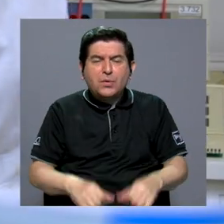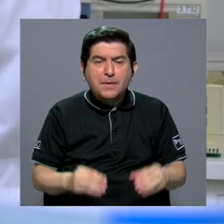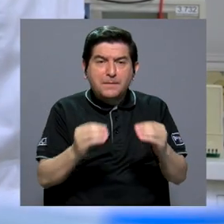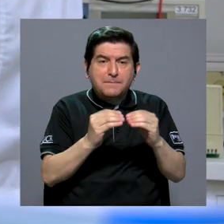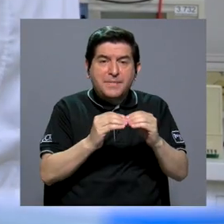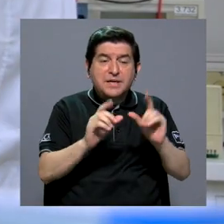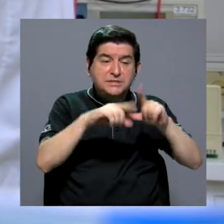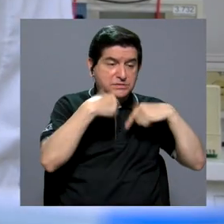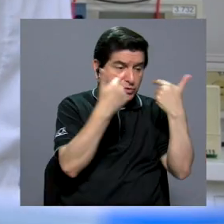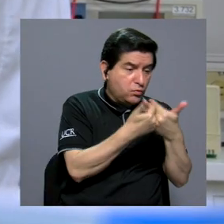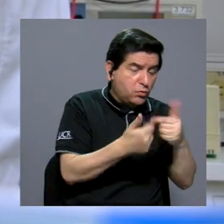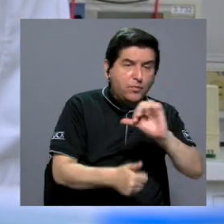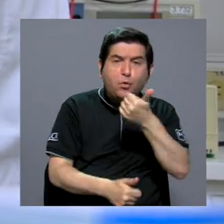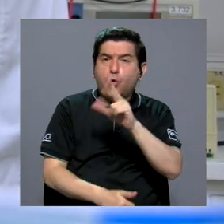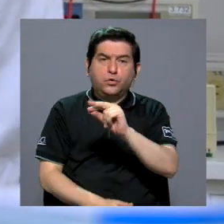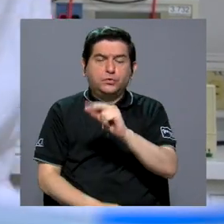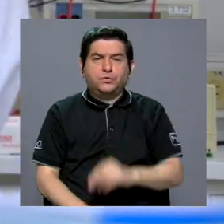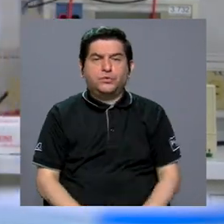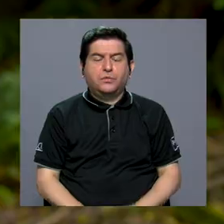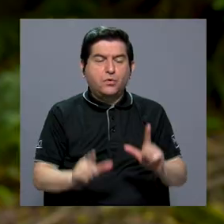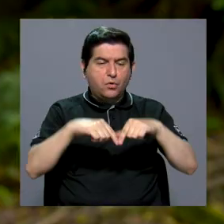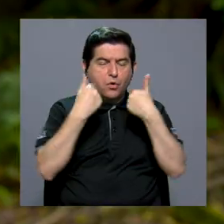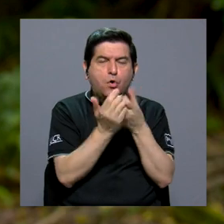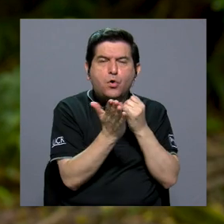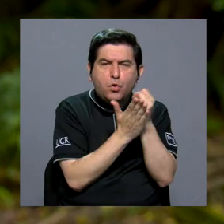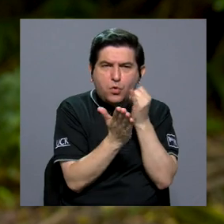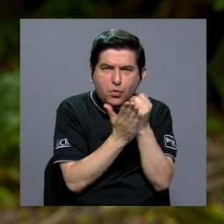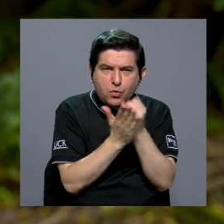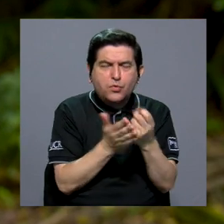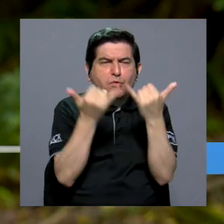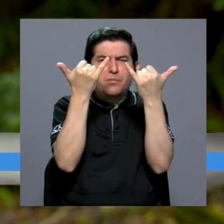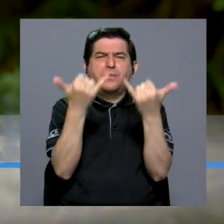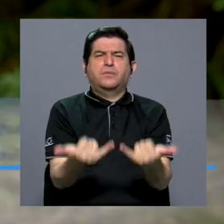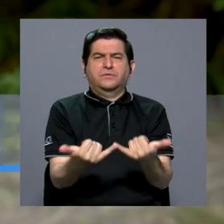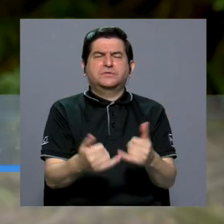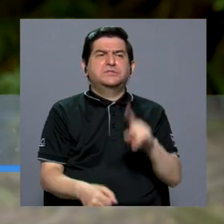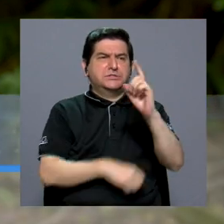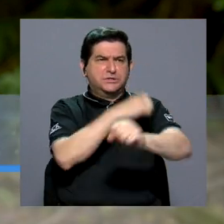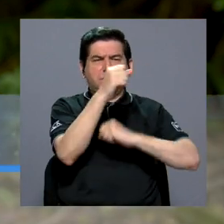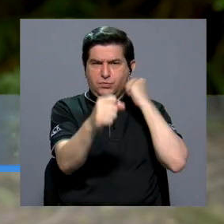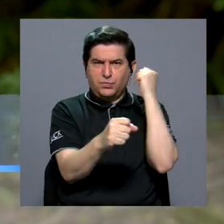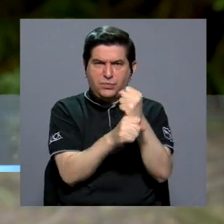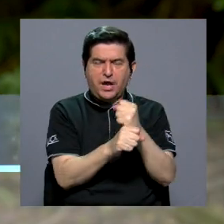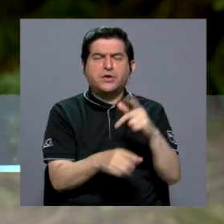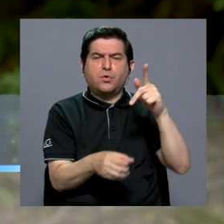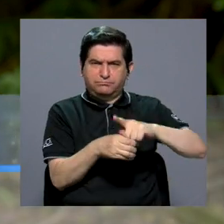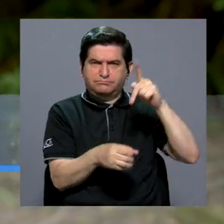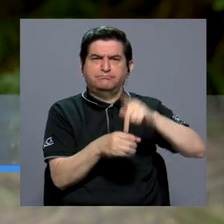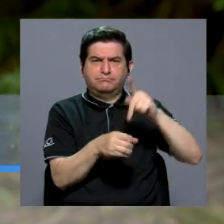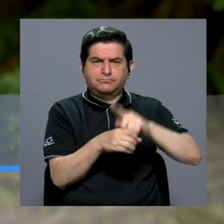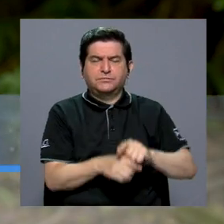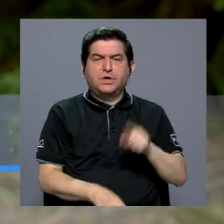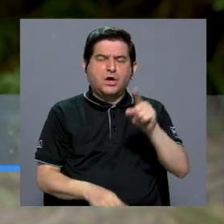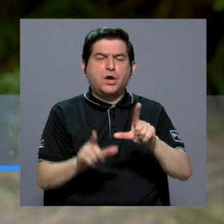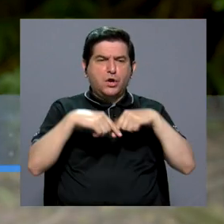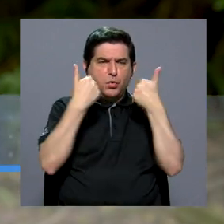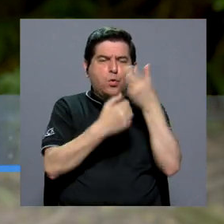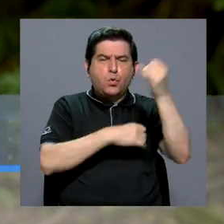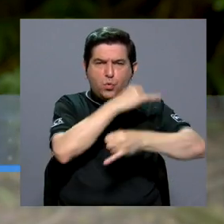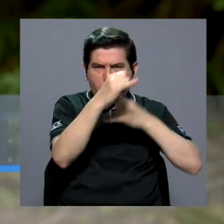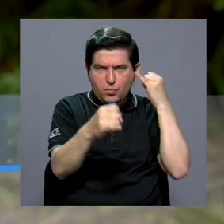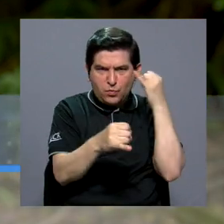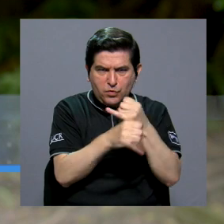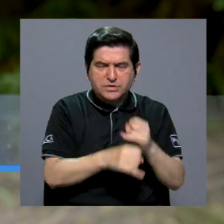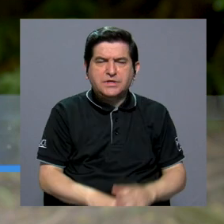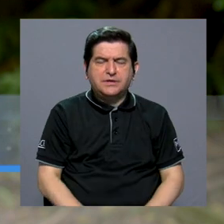prolongan más en unas personas que en otras. El grupo de investigación desde hace casi un año está participando en un